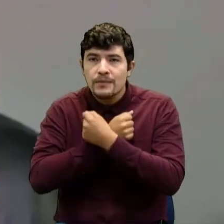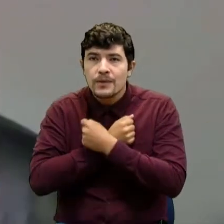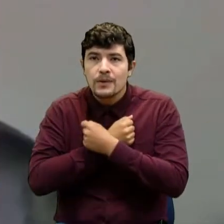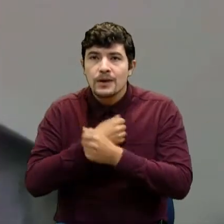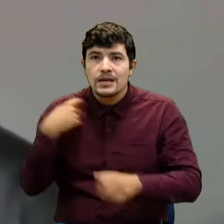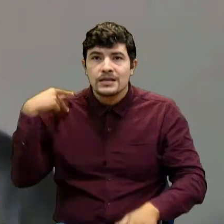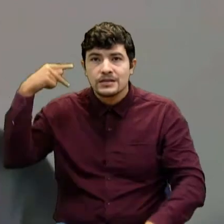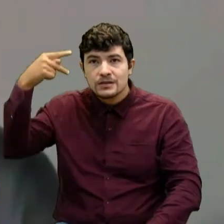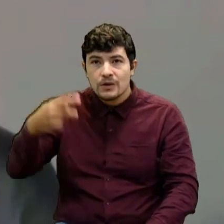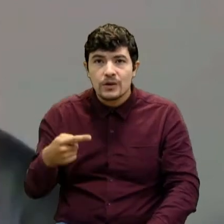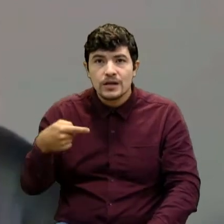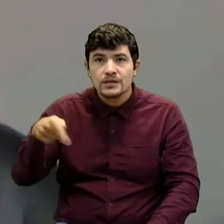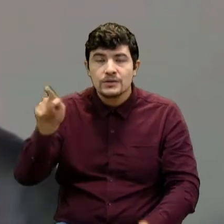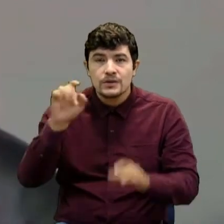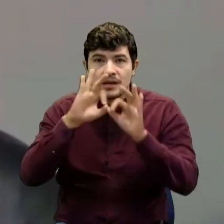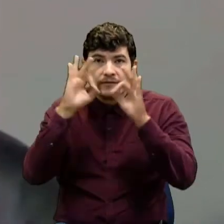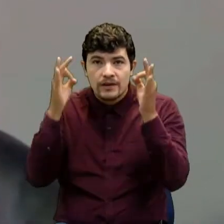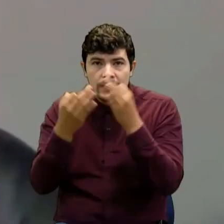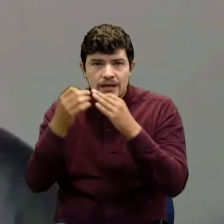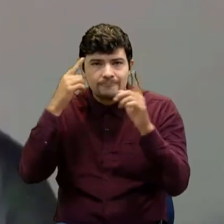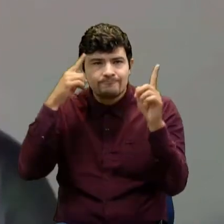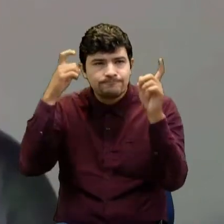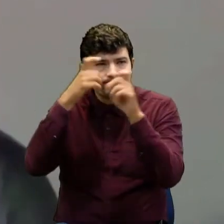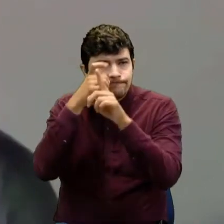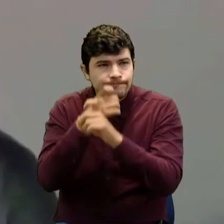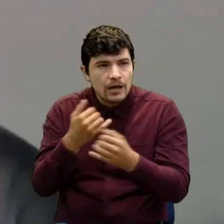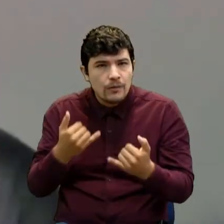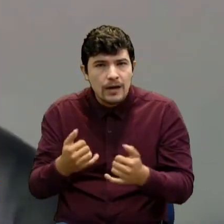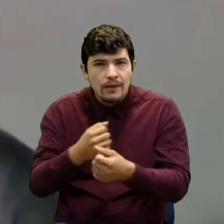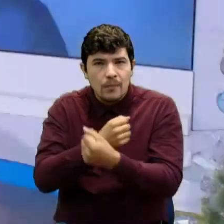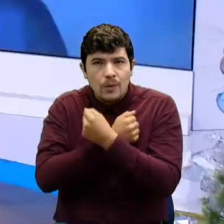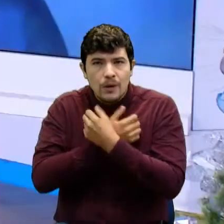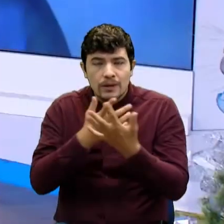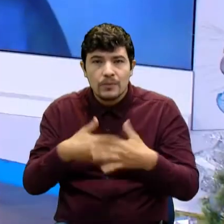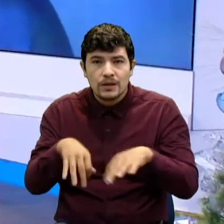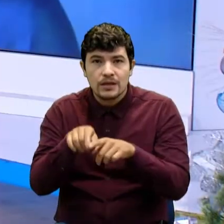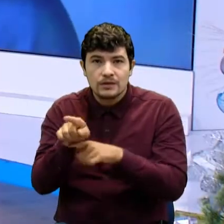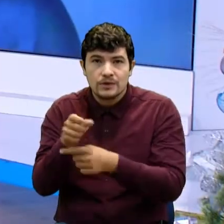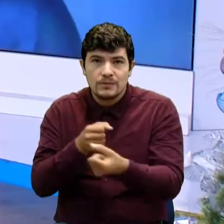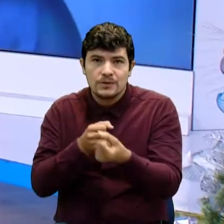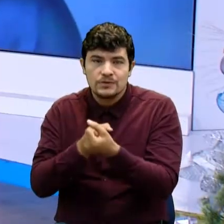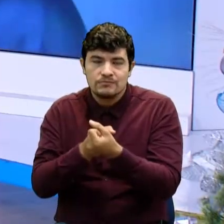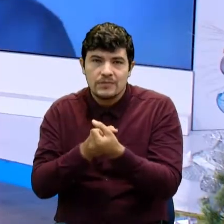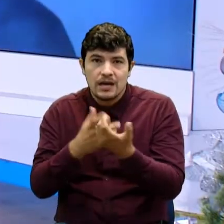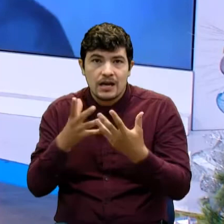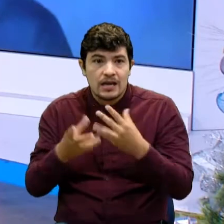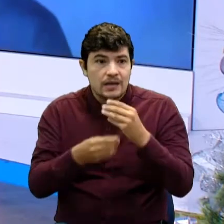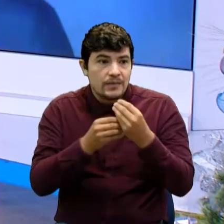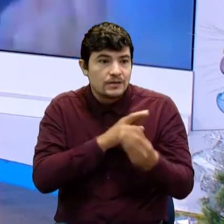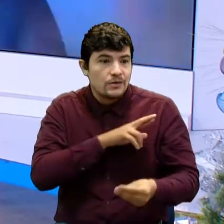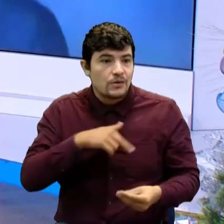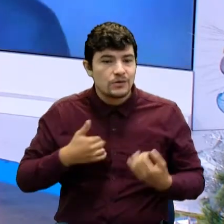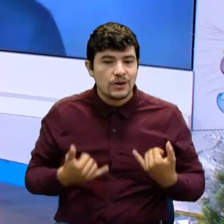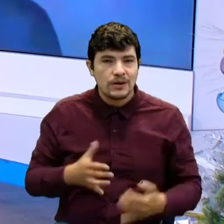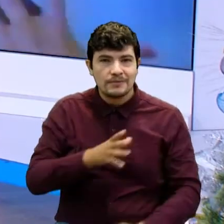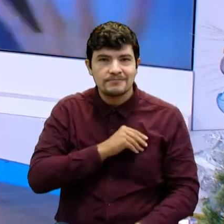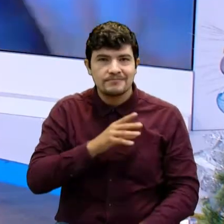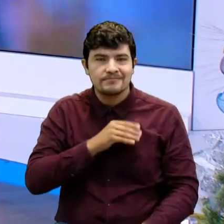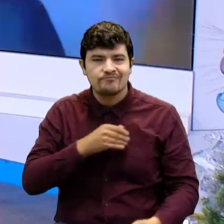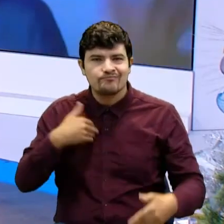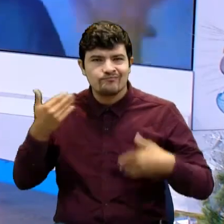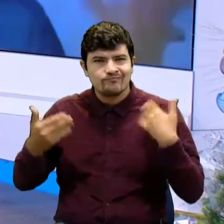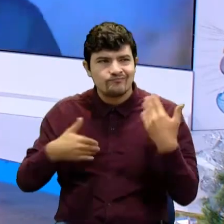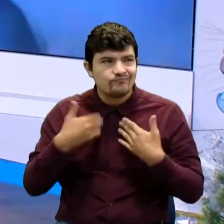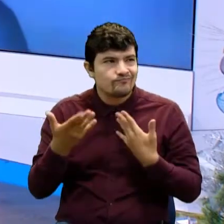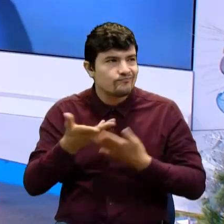también de una familia donde nos va a hacer reflexionar lo importante que es el amor y el apoyo entre la familia y además nos vamos a divertir tiene un poco de ficción un